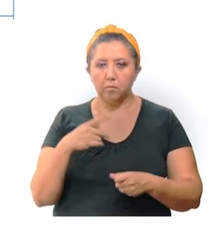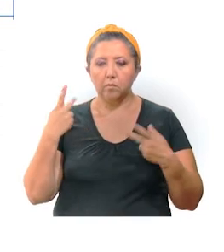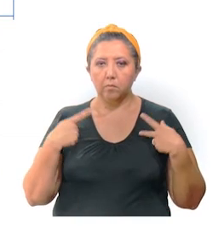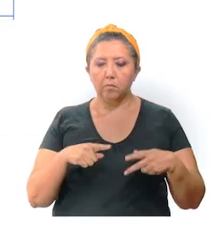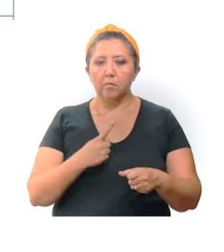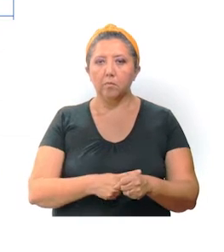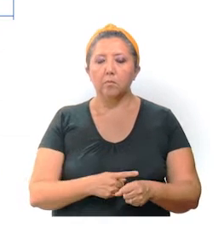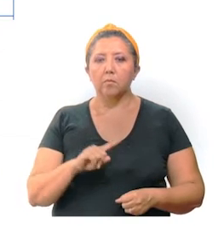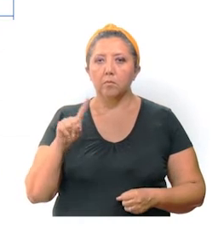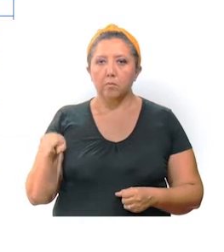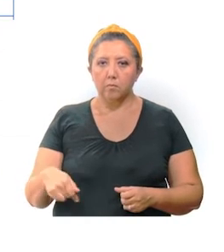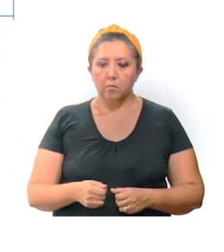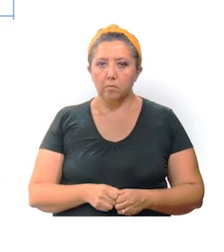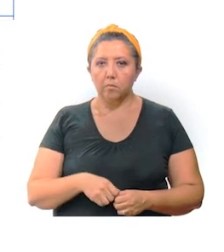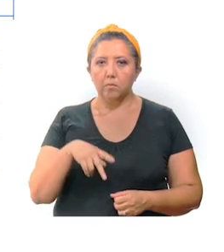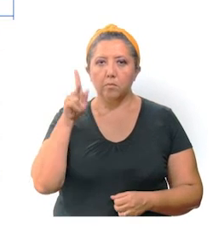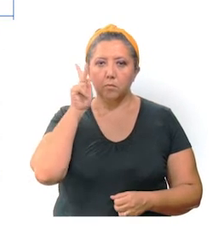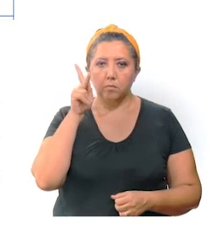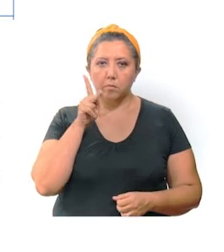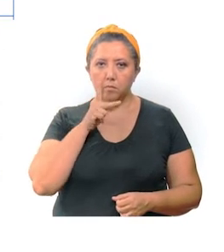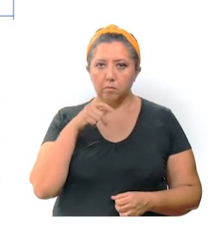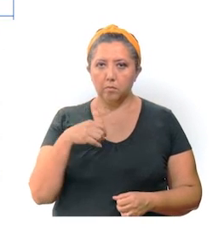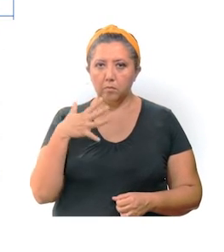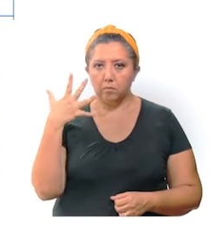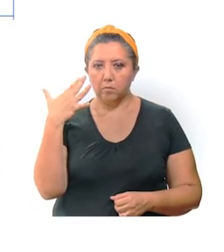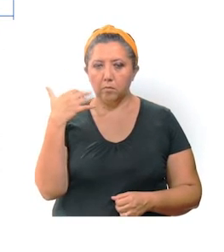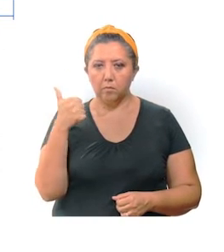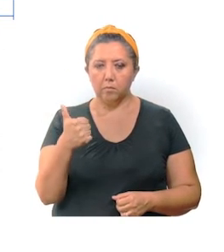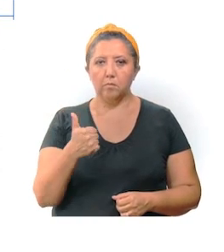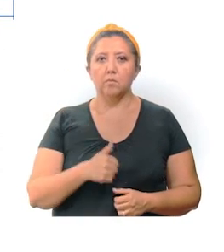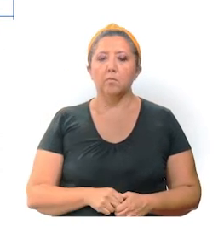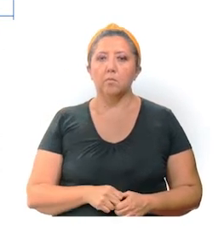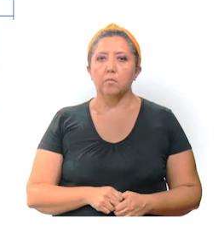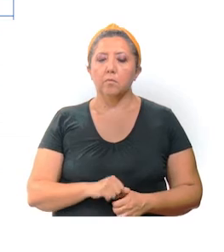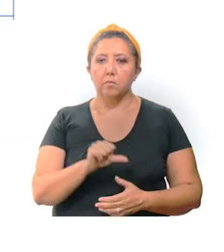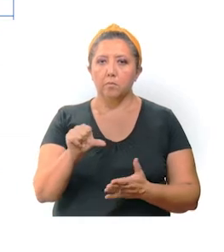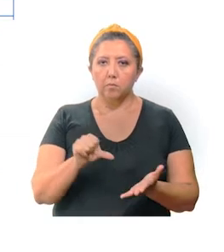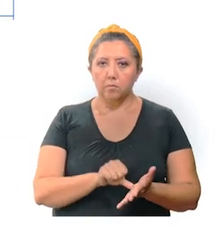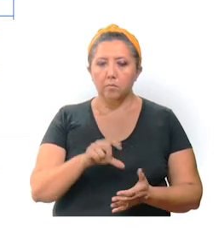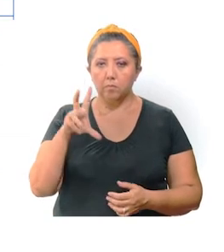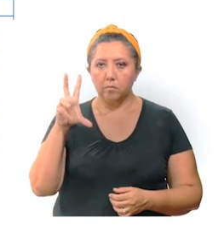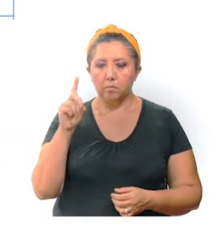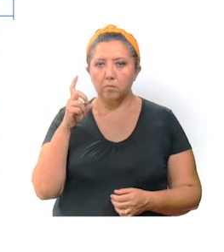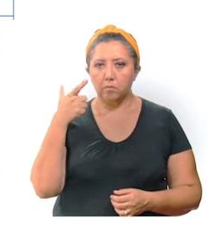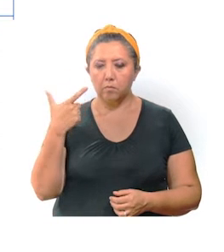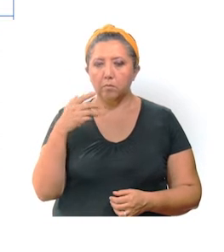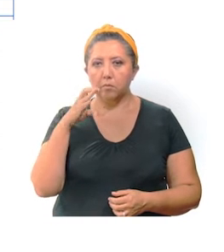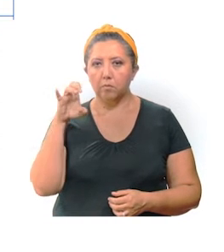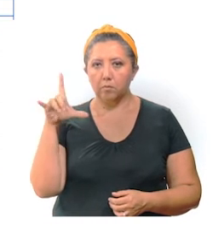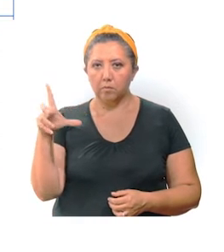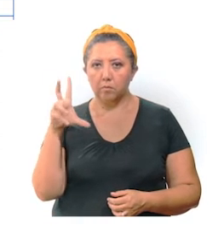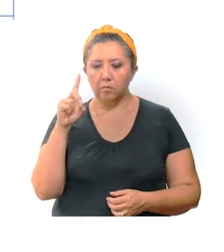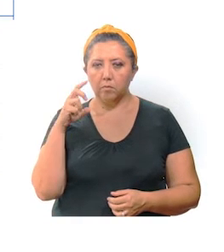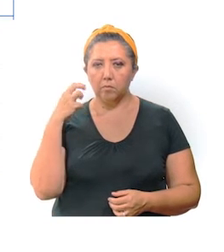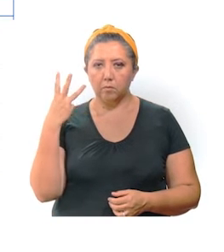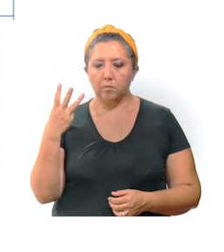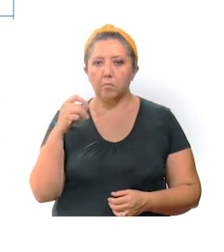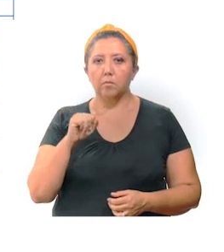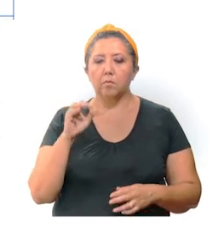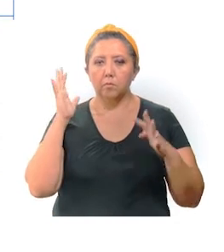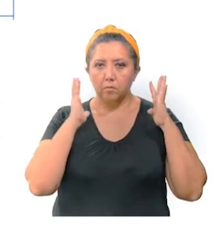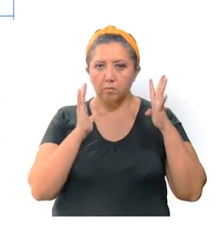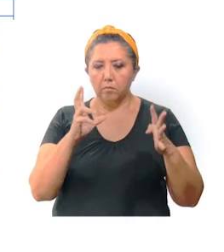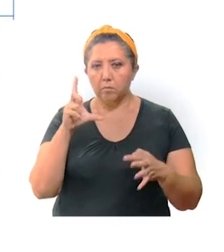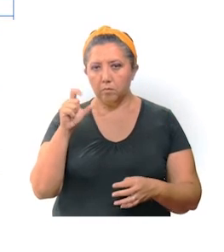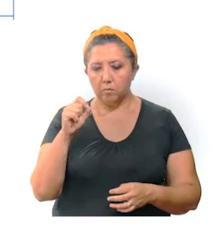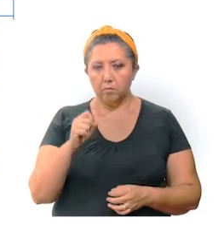de personas contagiadas son Juan Pablo II con 56, Centro con 37, Ciudad Cauquel 33, Francisco